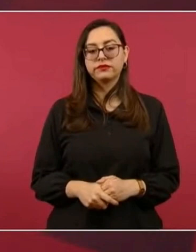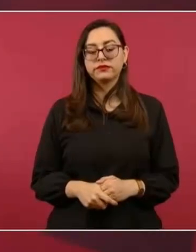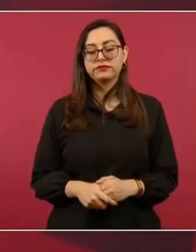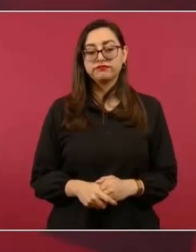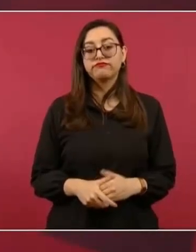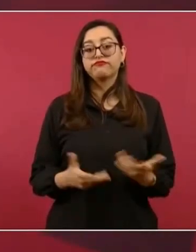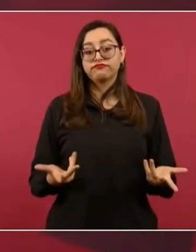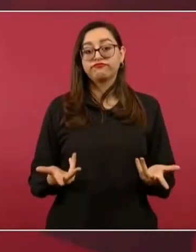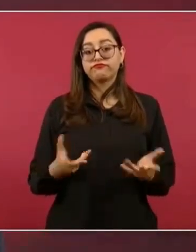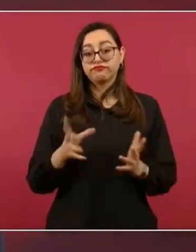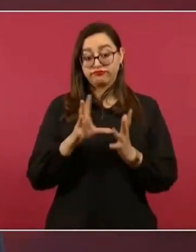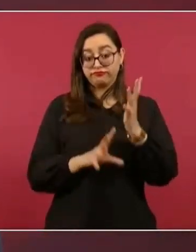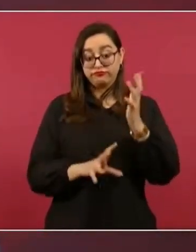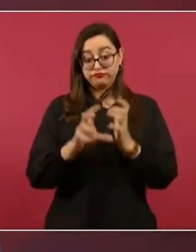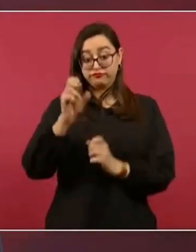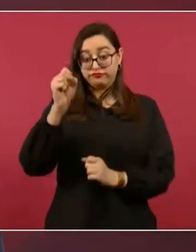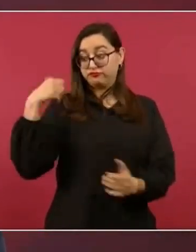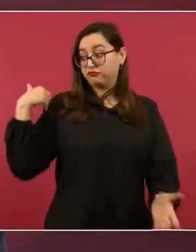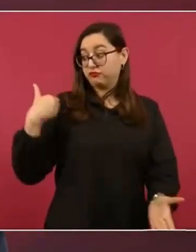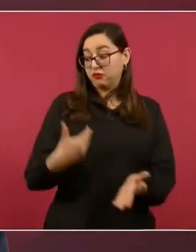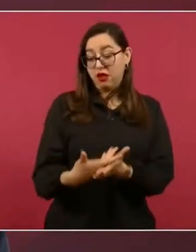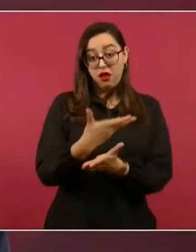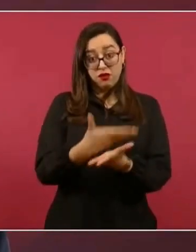y esa es la Constitución vigente.